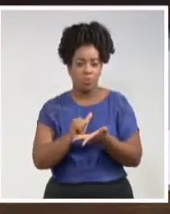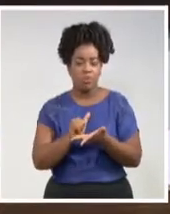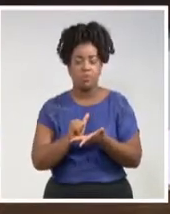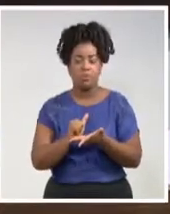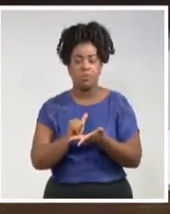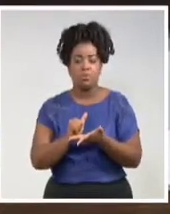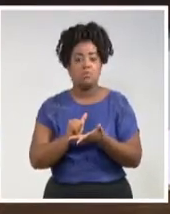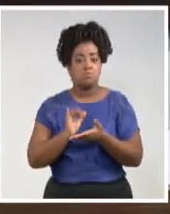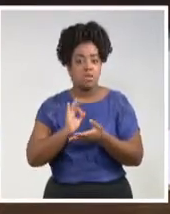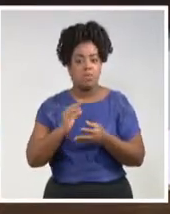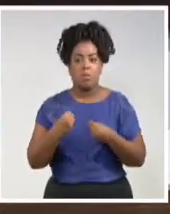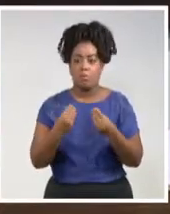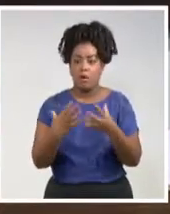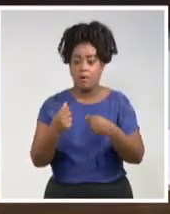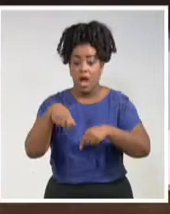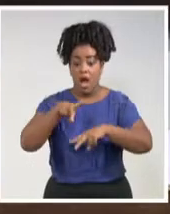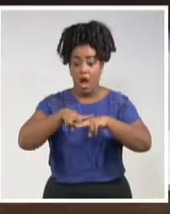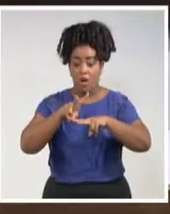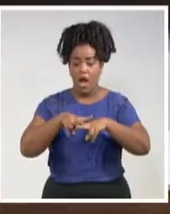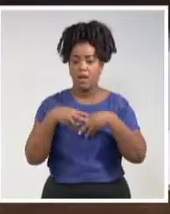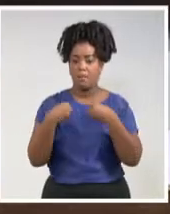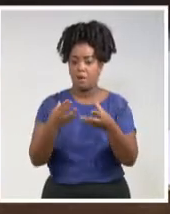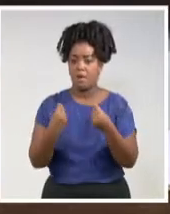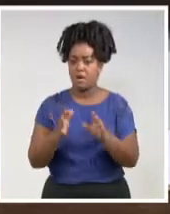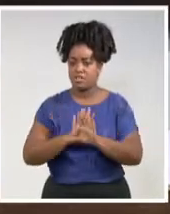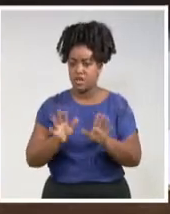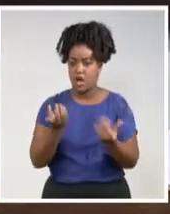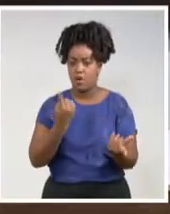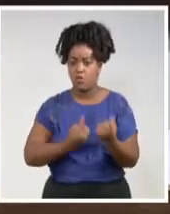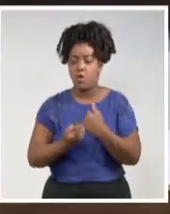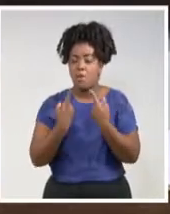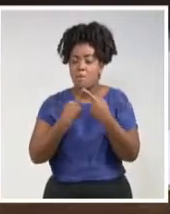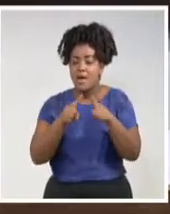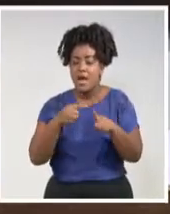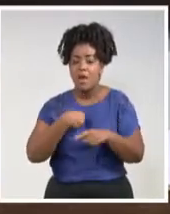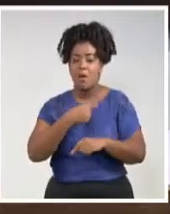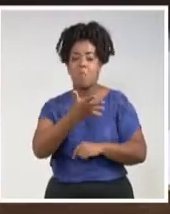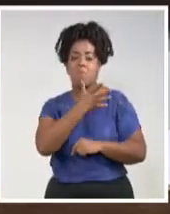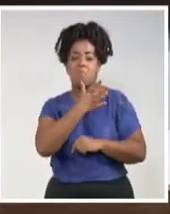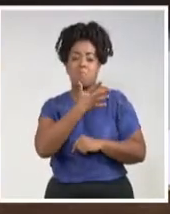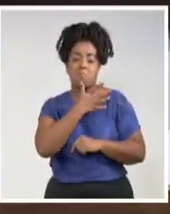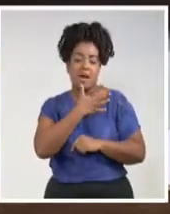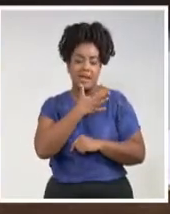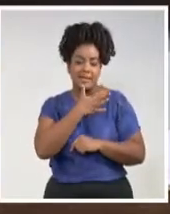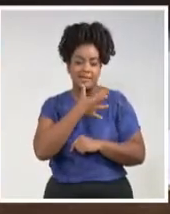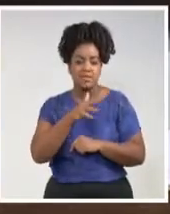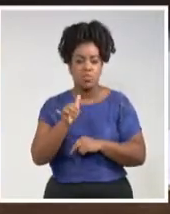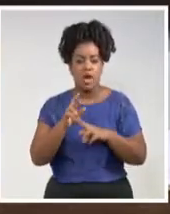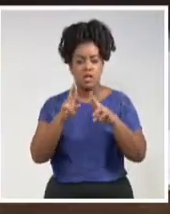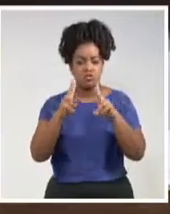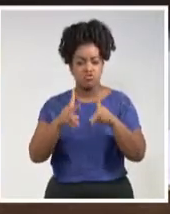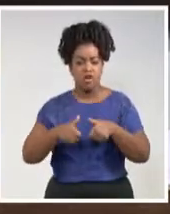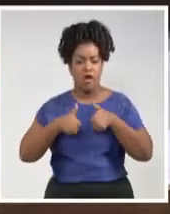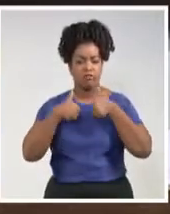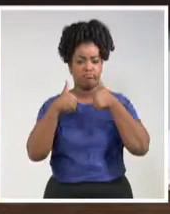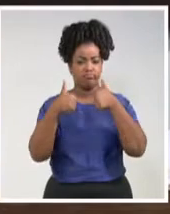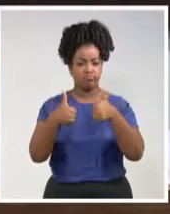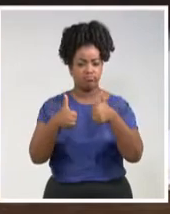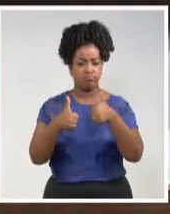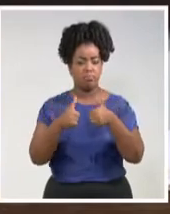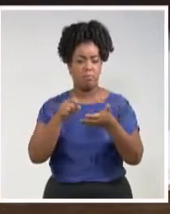directo desde la propia Habana, pero a mí me parece que, como quiera que sea, no hay un gobierno provincial